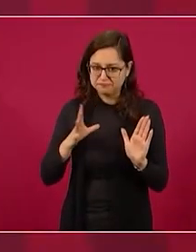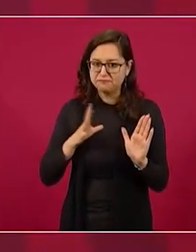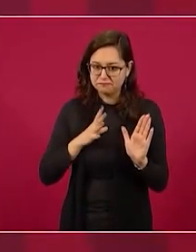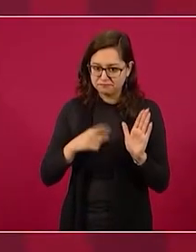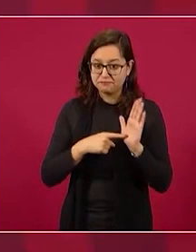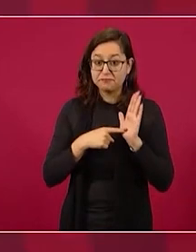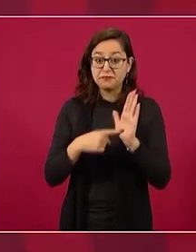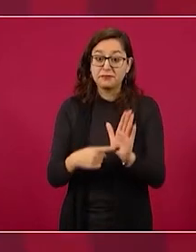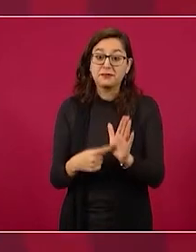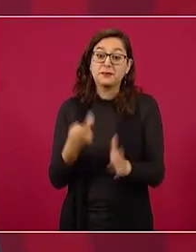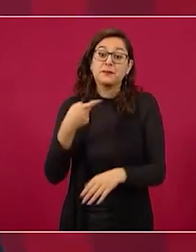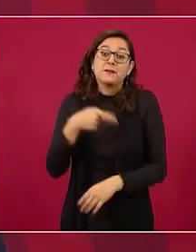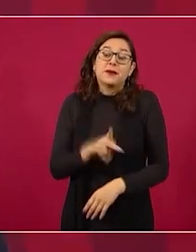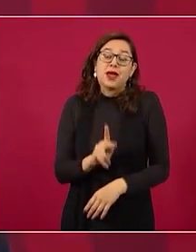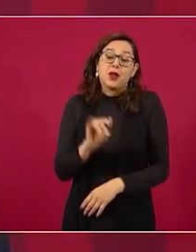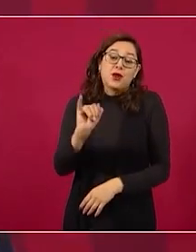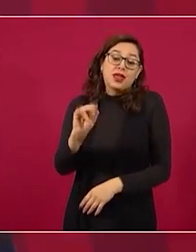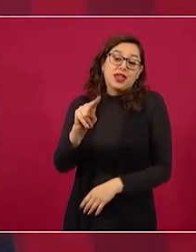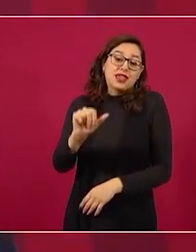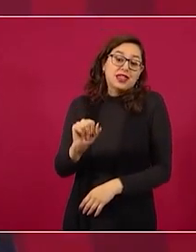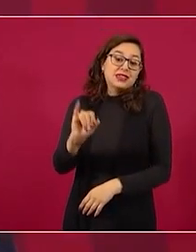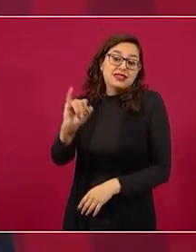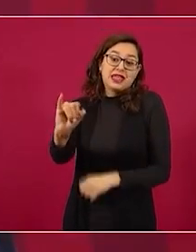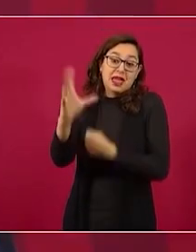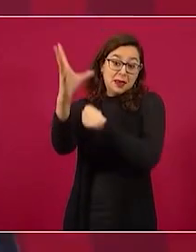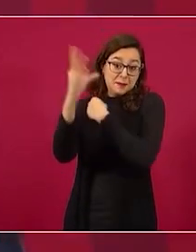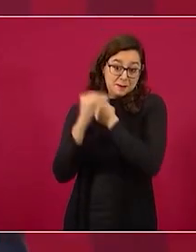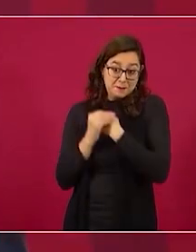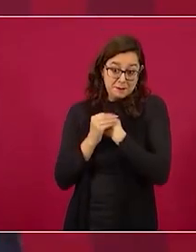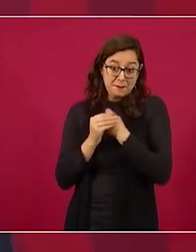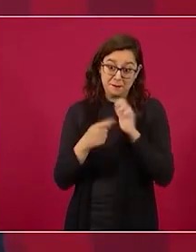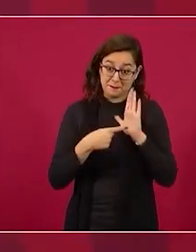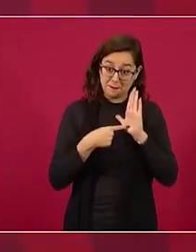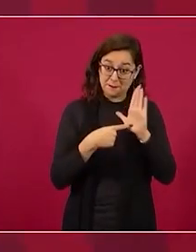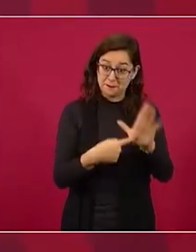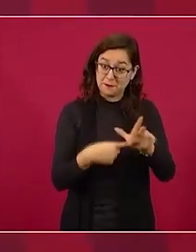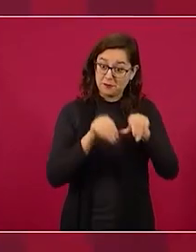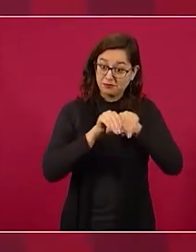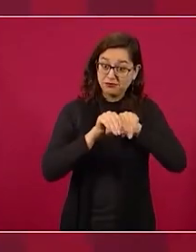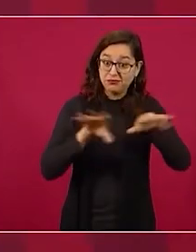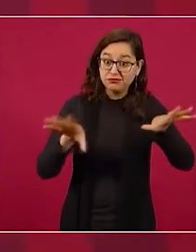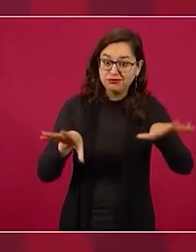el INAI darlas a conocer y tengo más